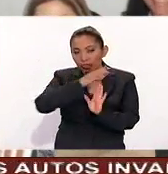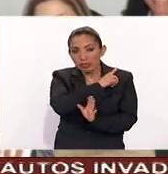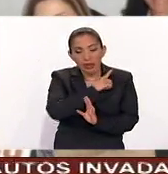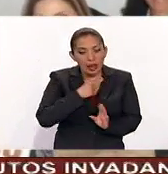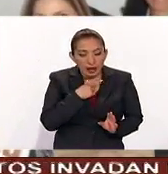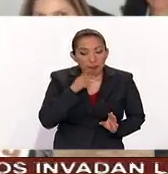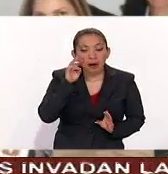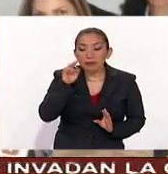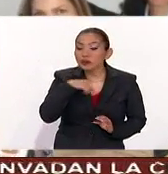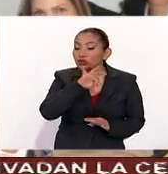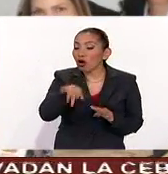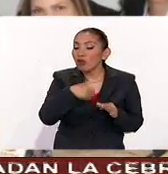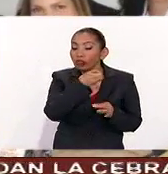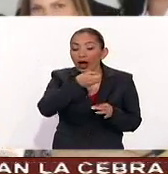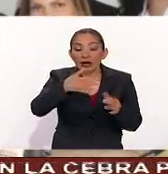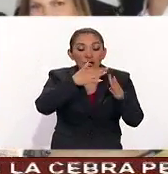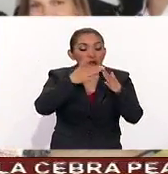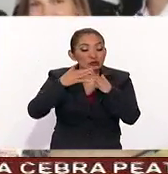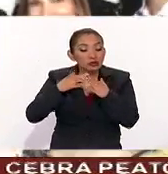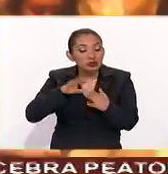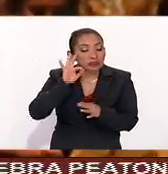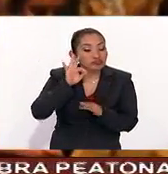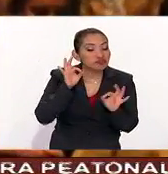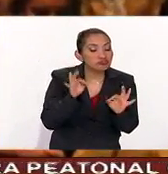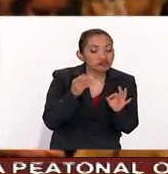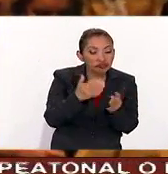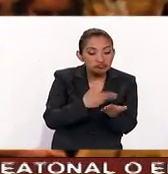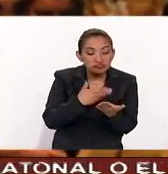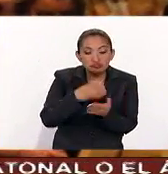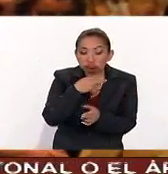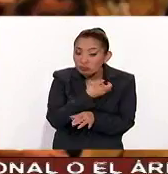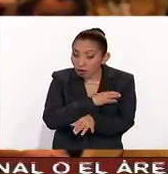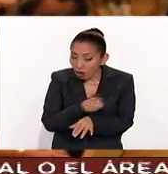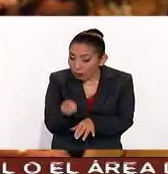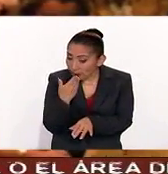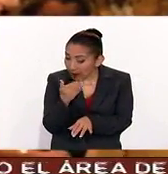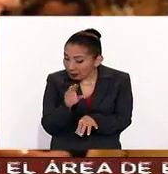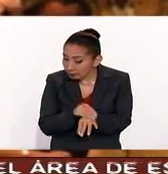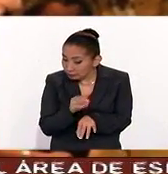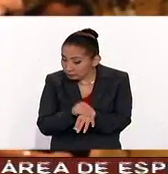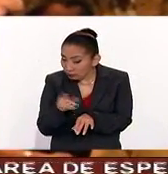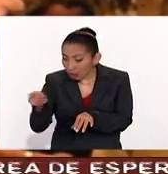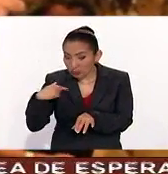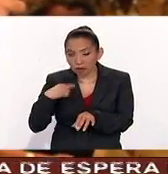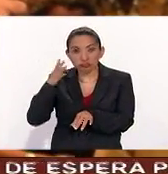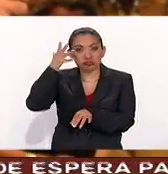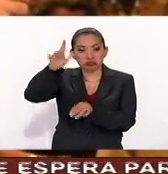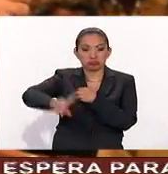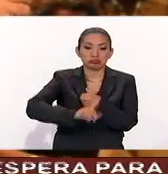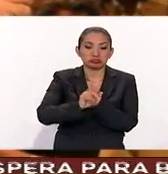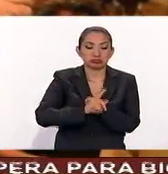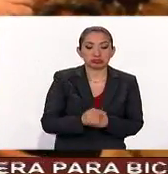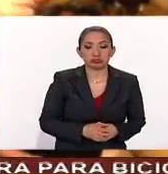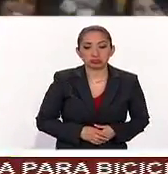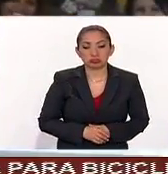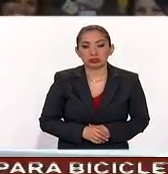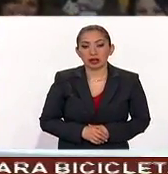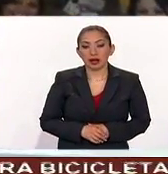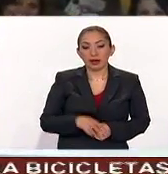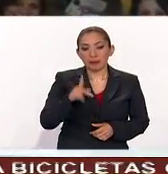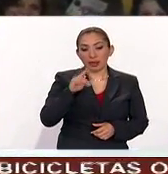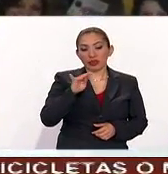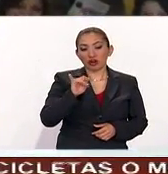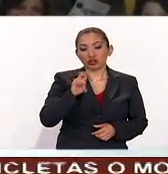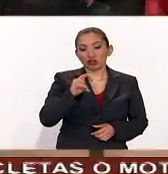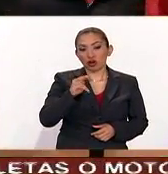poner a todas estas construcciones para que haya la seguridad necesaria y no sucedan este tipo de Pedro Trueba de Torres